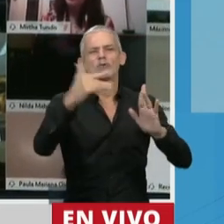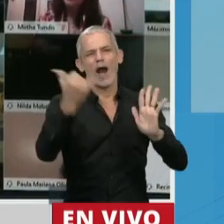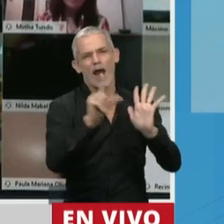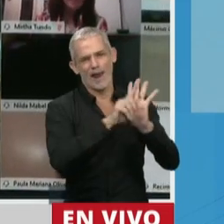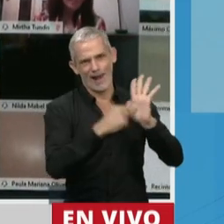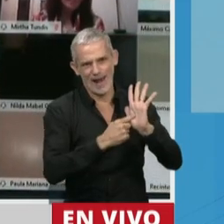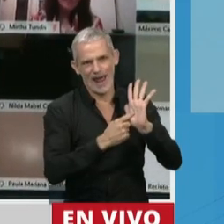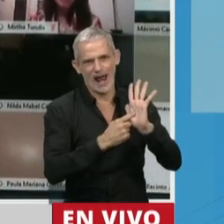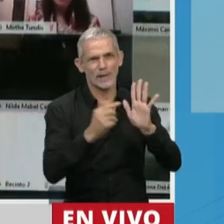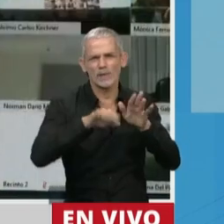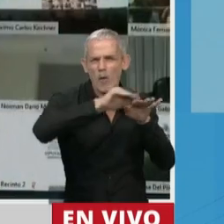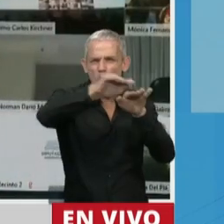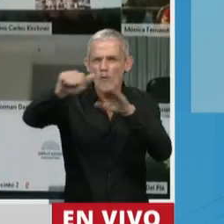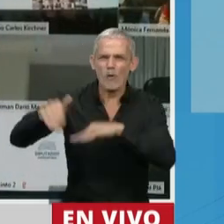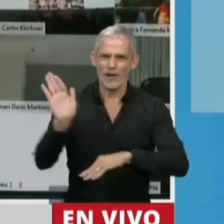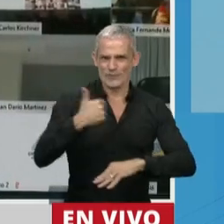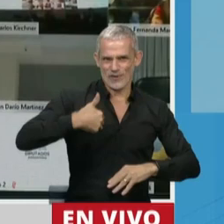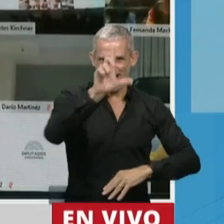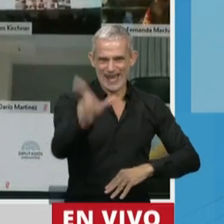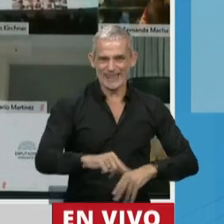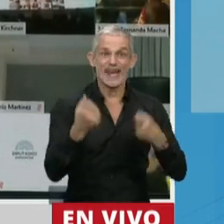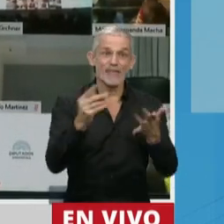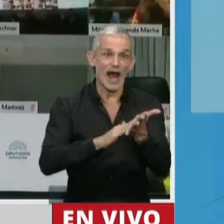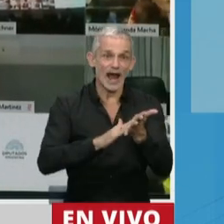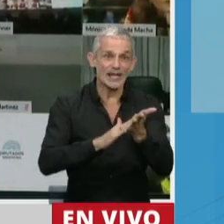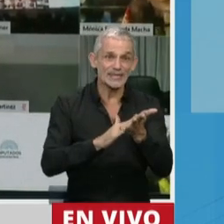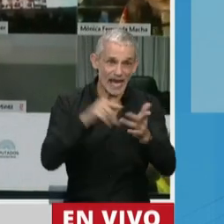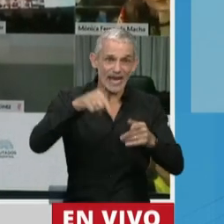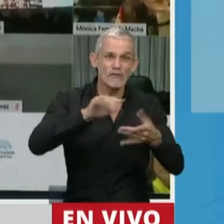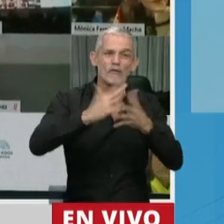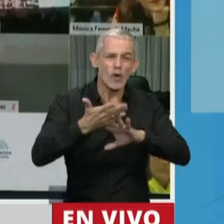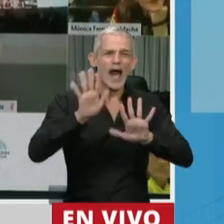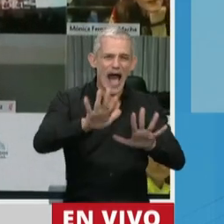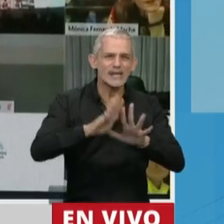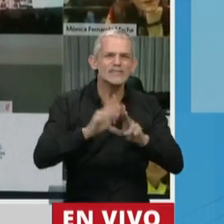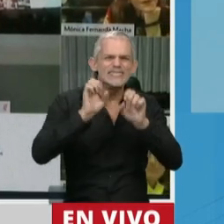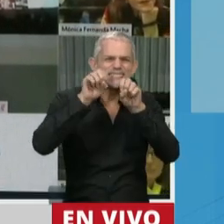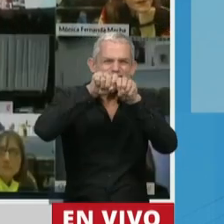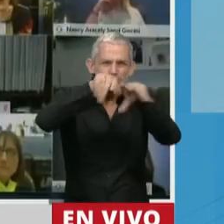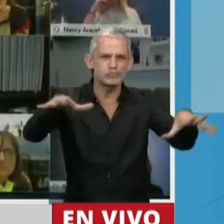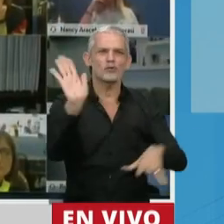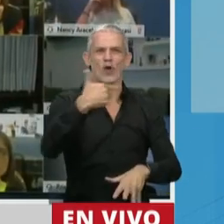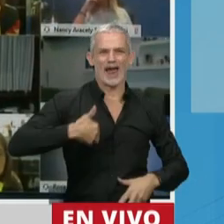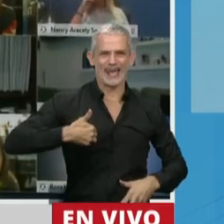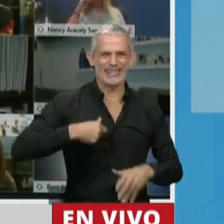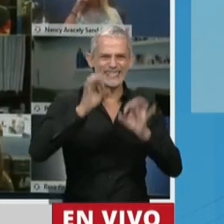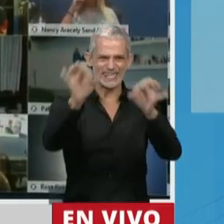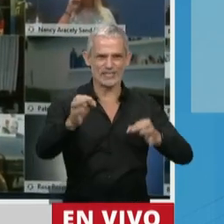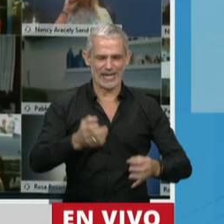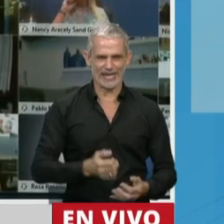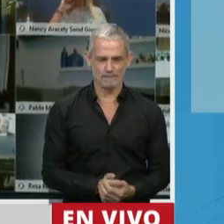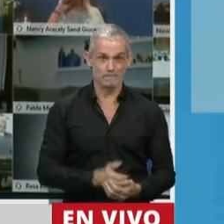para sistematizarlas, y también para garantizar que lleguen estas herramientas acá al lugar de la Argentina. Ahora